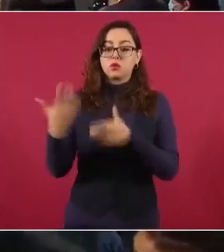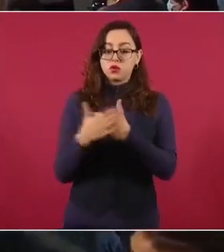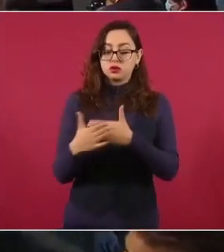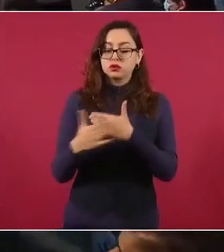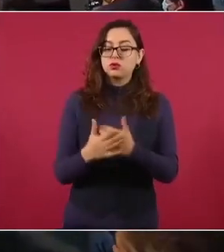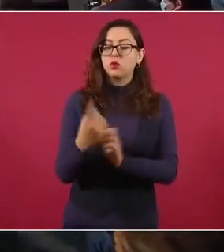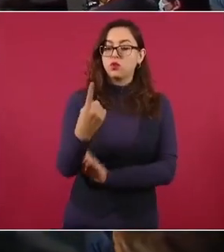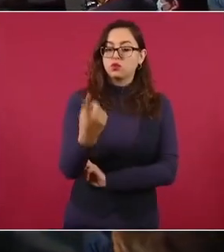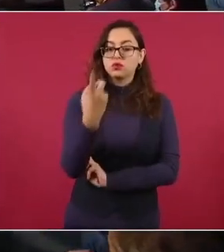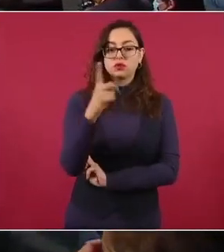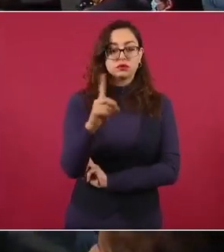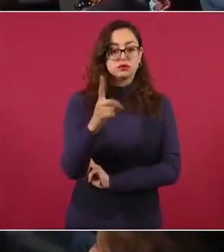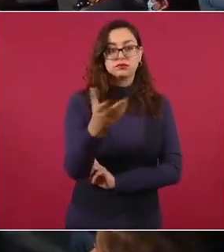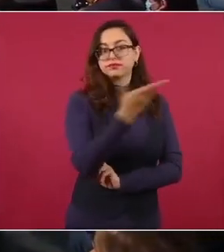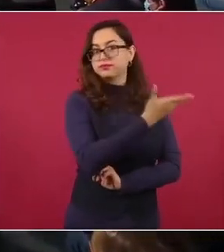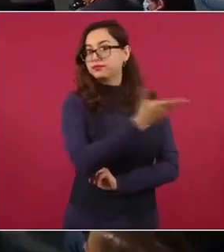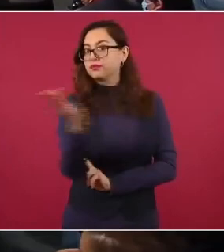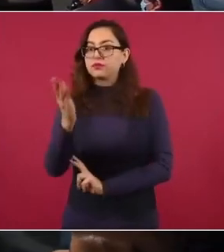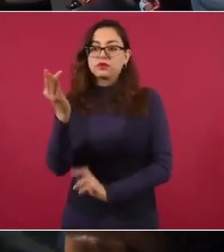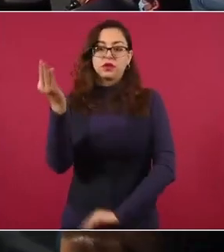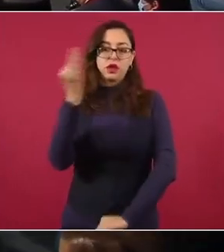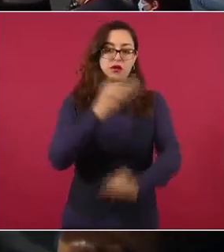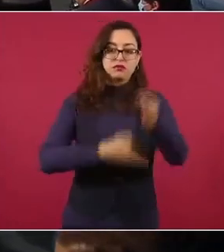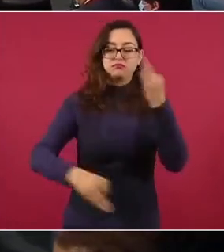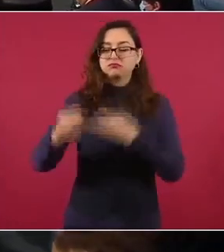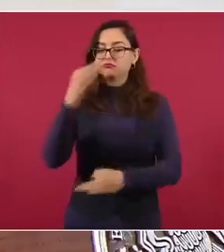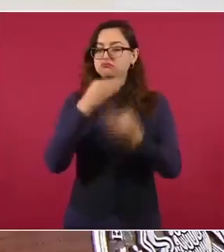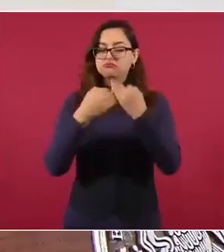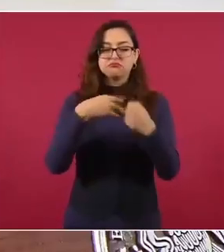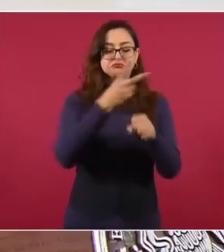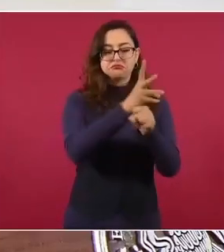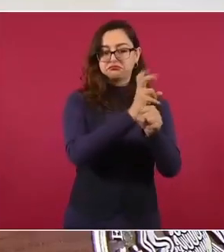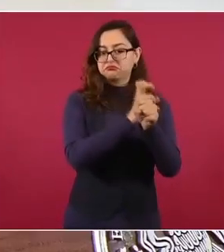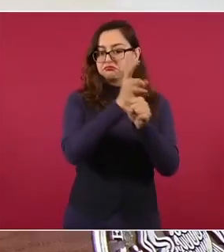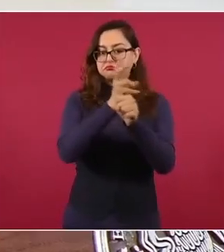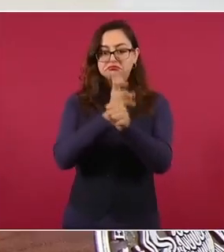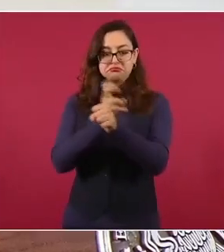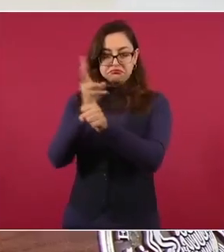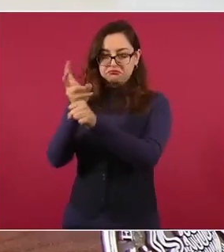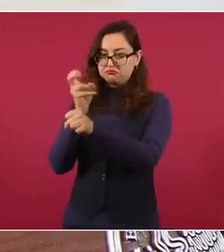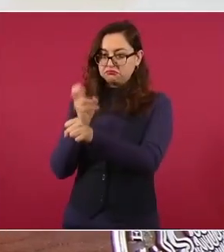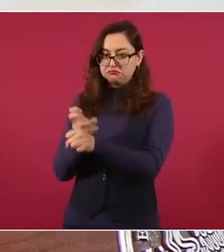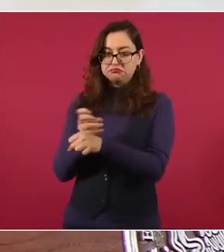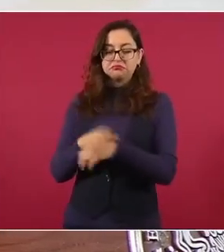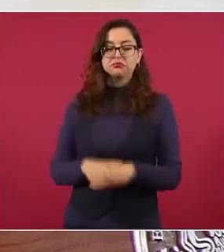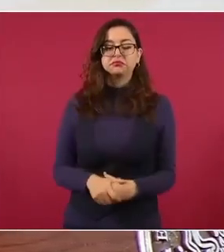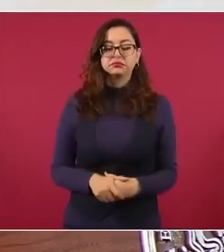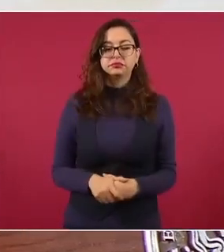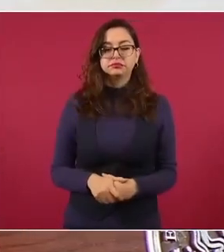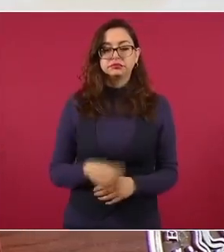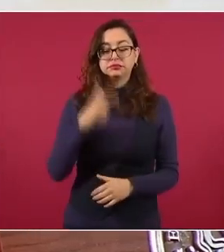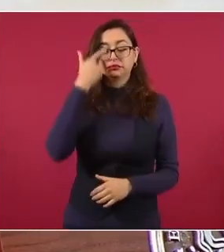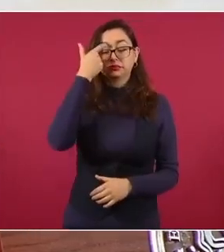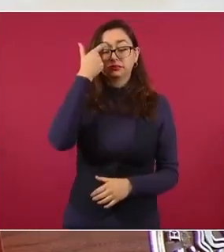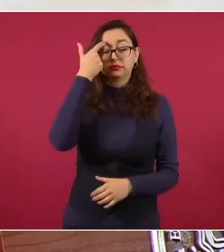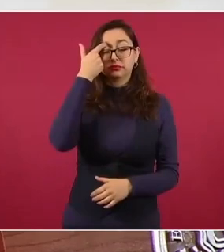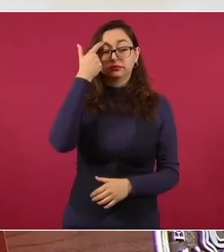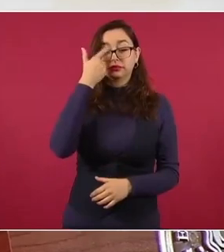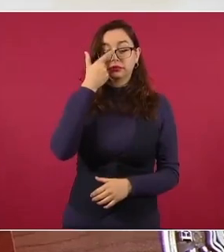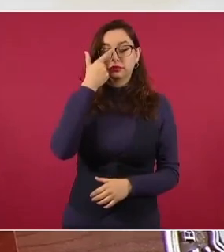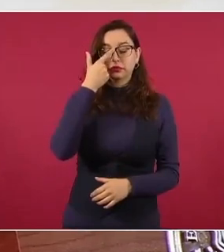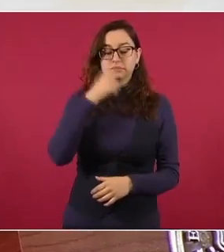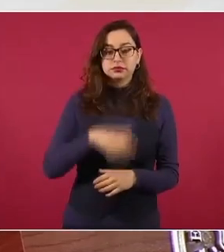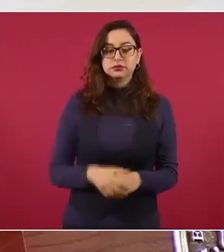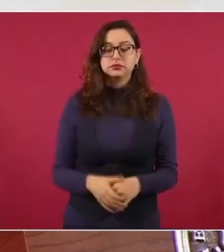va a informarse sobre lo